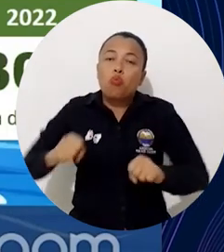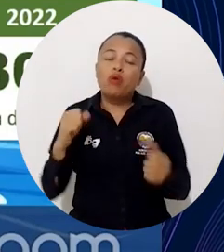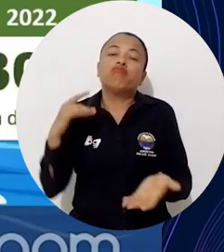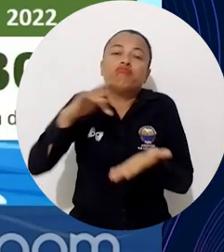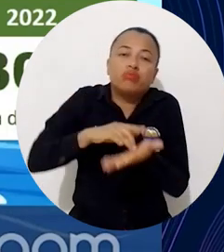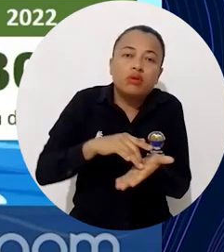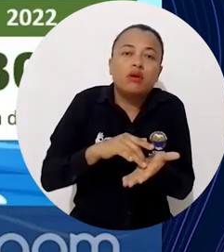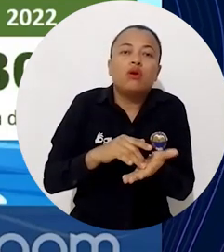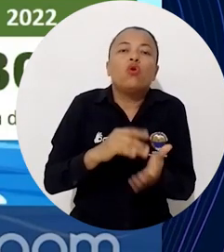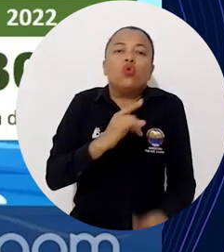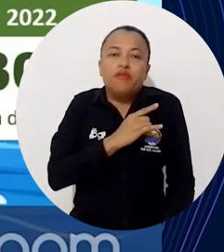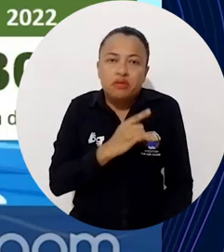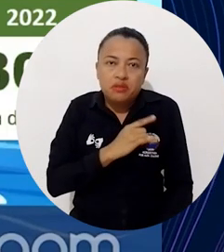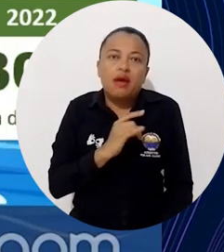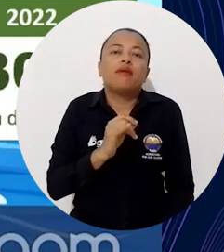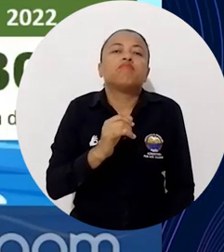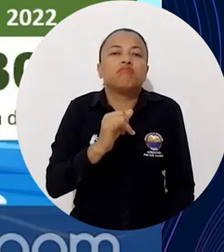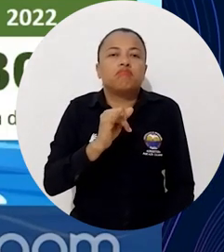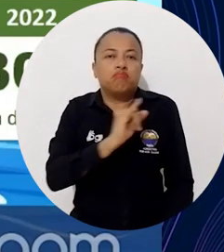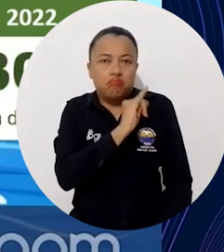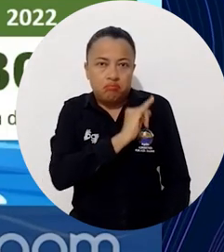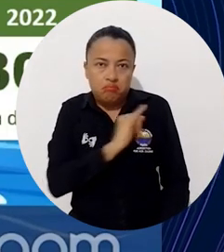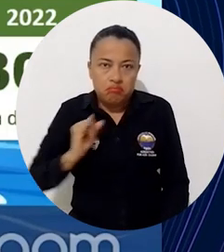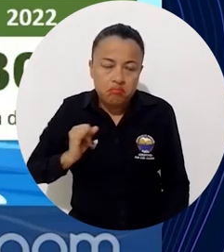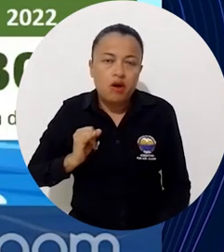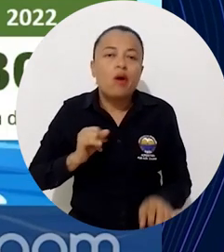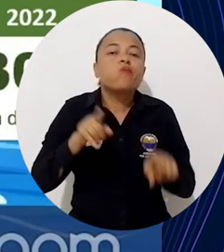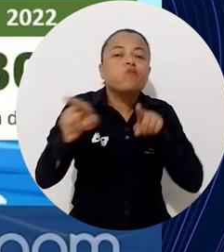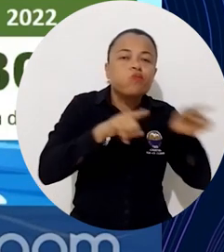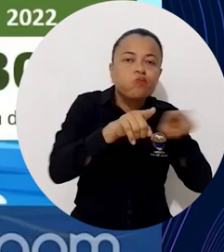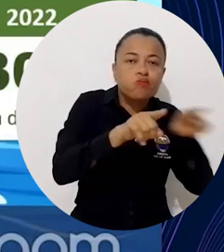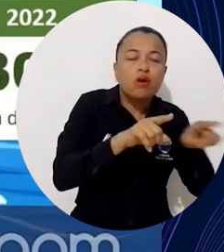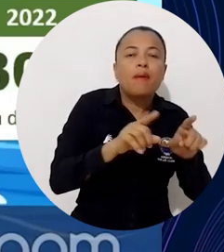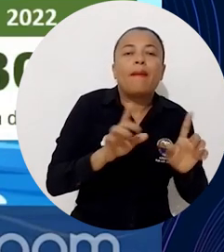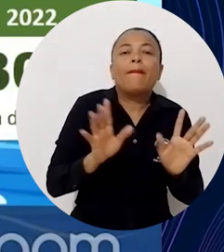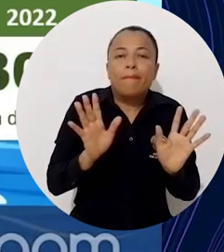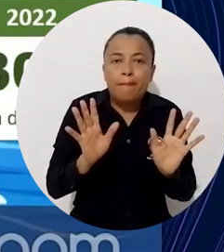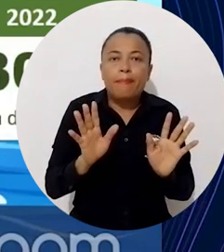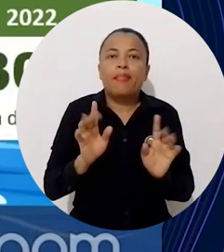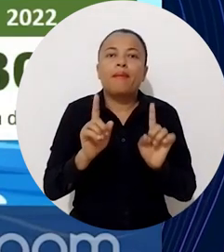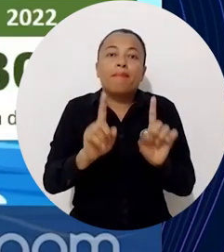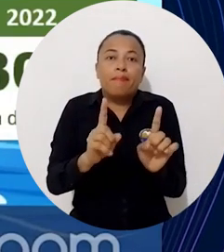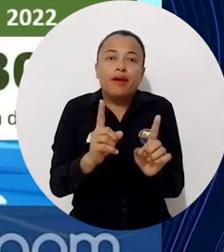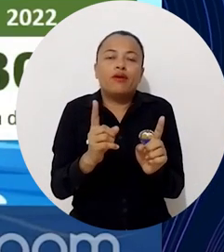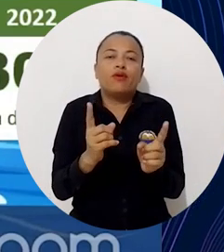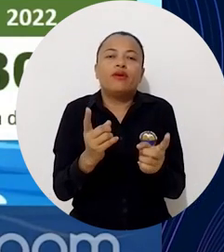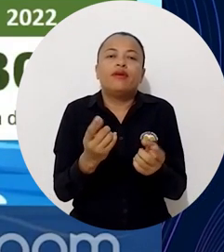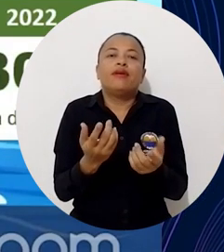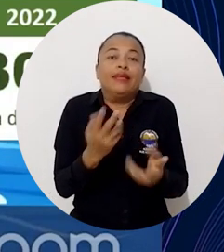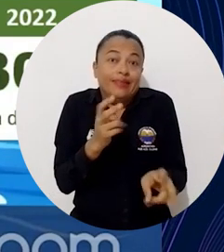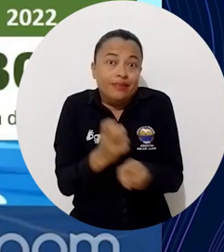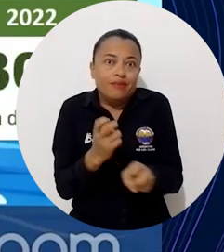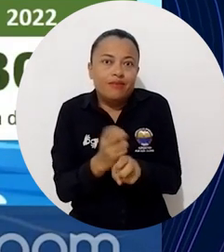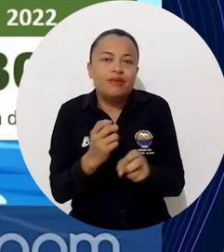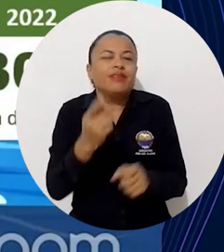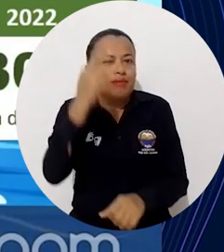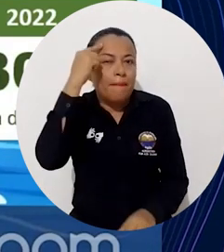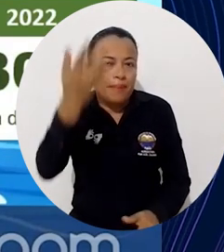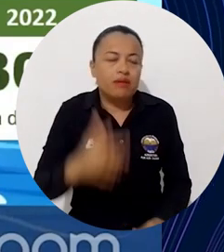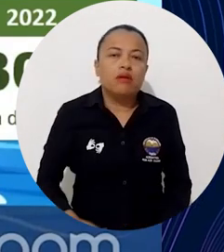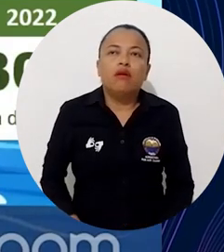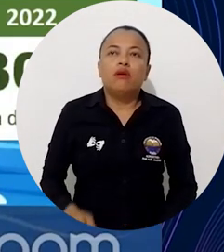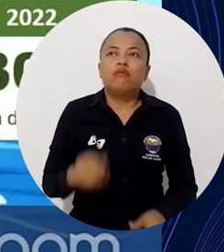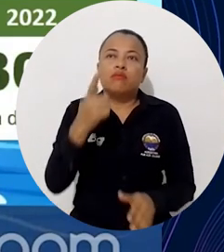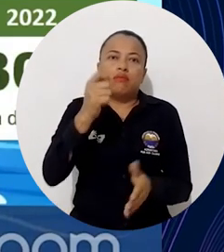la universidad privada que tenemos en Santa Marta algunas, porque nuestro sistema en Colombia es público y privado, allá no hay que enfrentarse, hay que lograr crear sinergia. Pero